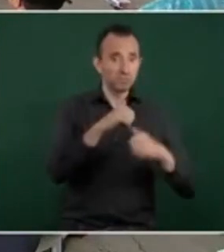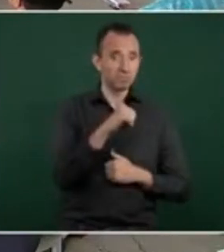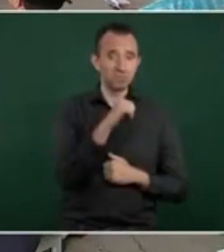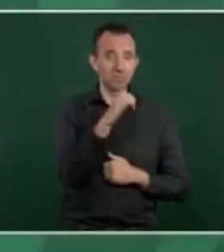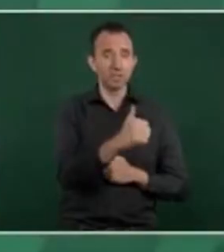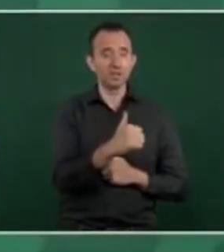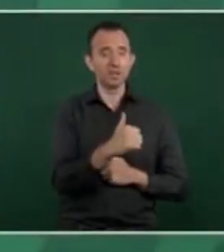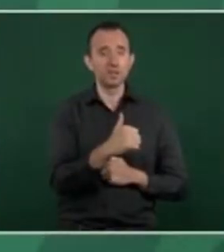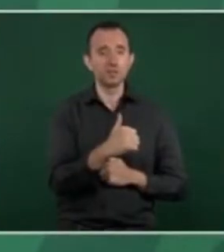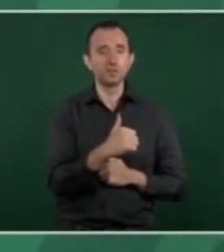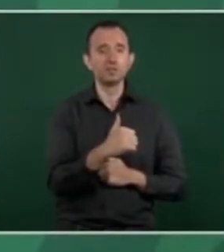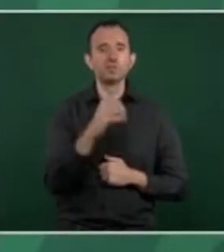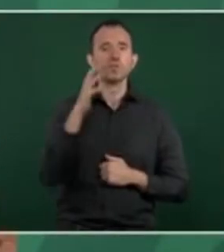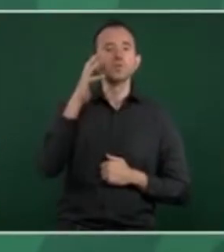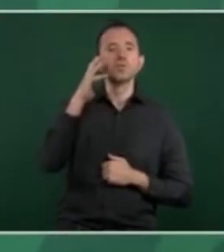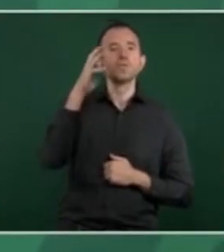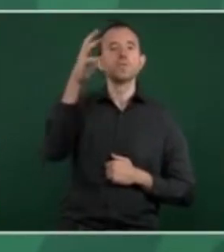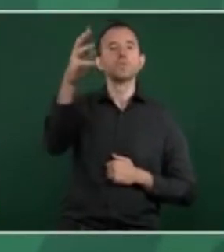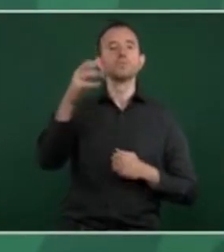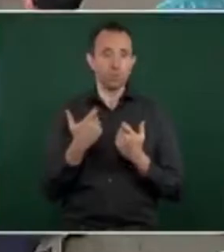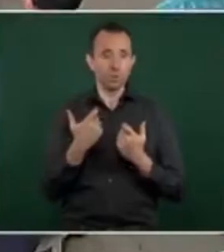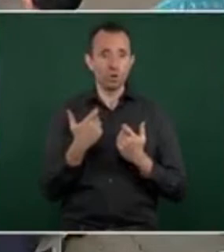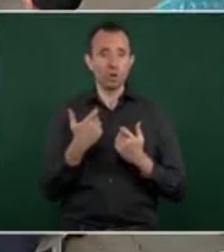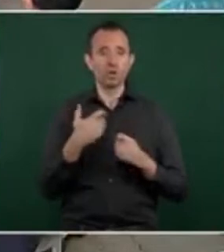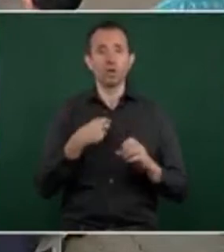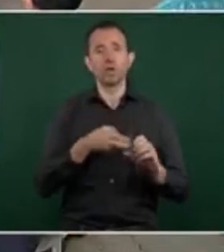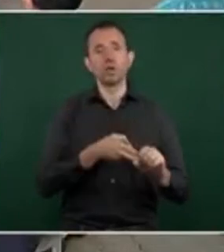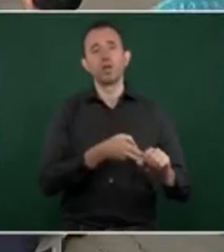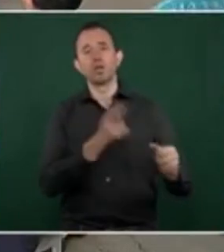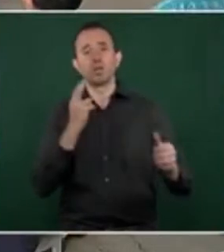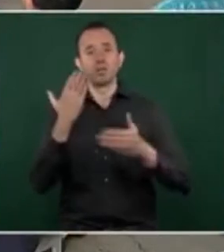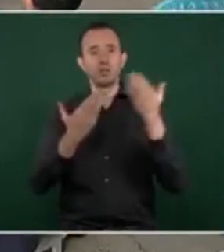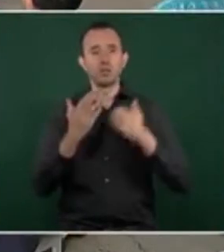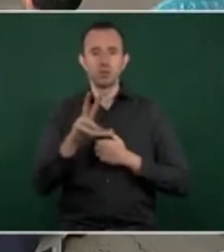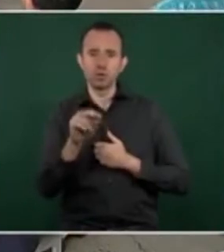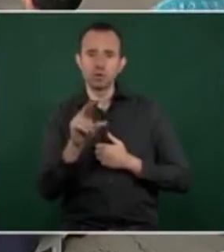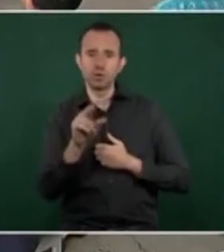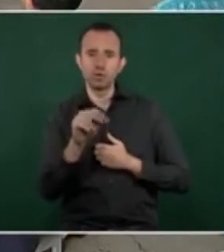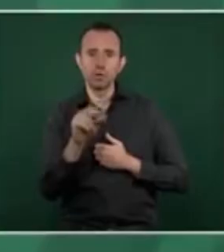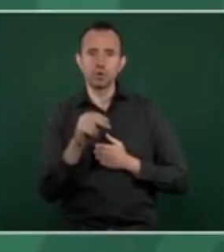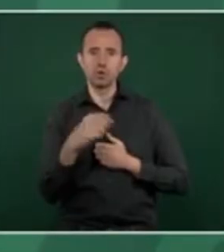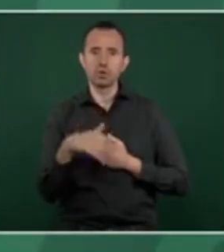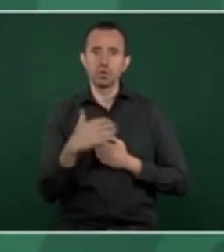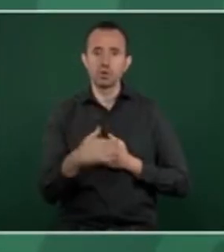inseguridad? O del consumo de drogas. La educación no es un privilegio, es un derecho.